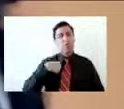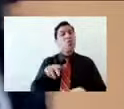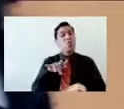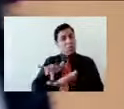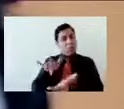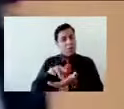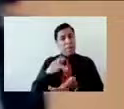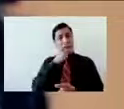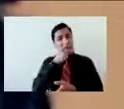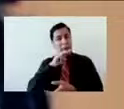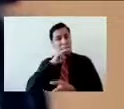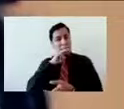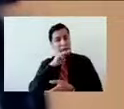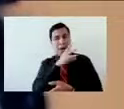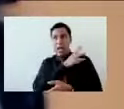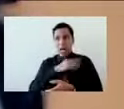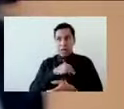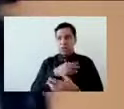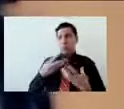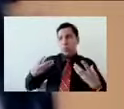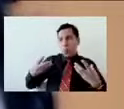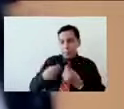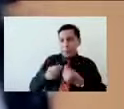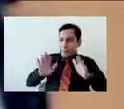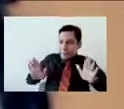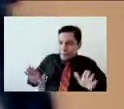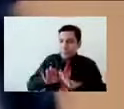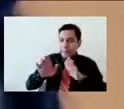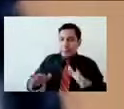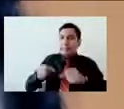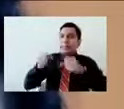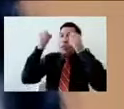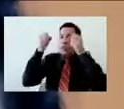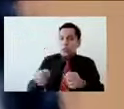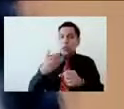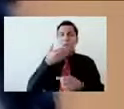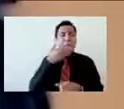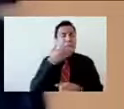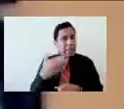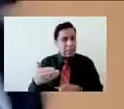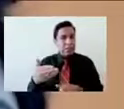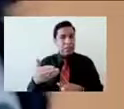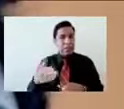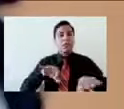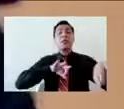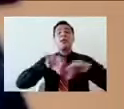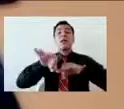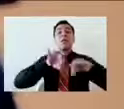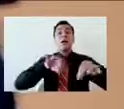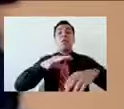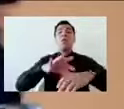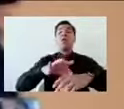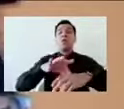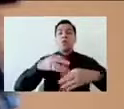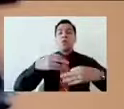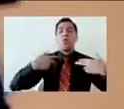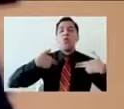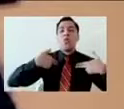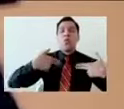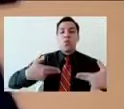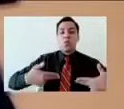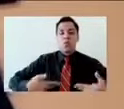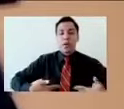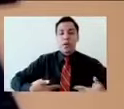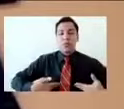hacer un trabajo emotivo, un trabajo seguro, un trabajo humano. Pero eso, vamos, hay una frase que yo